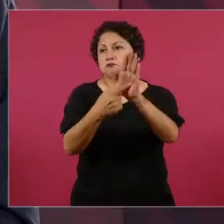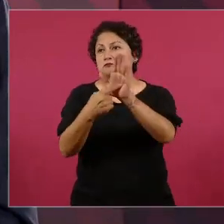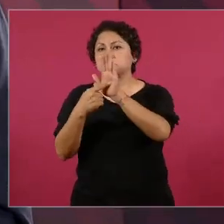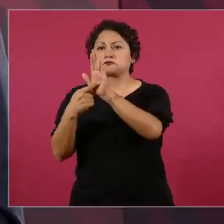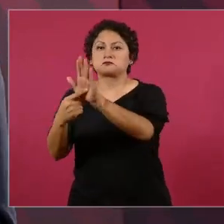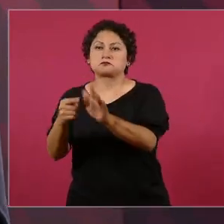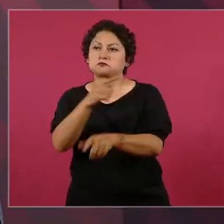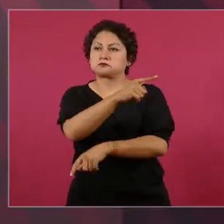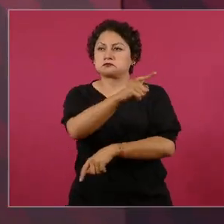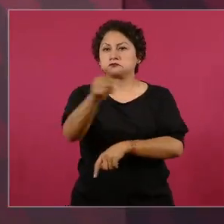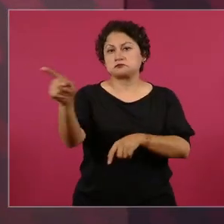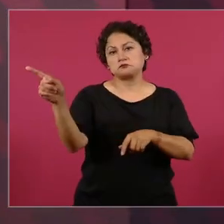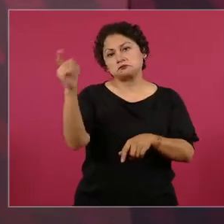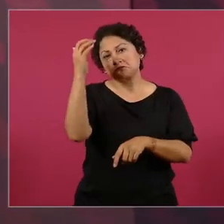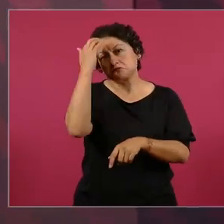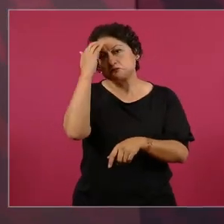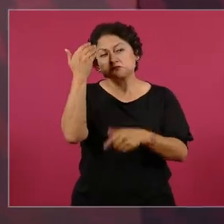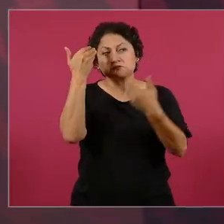que estemos pendientes.